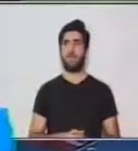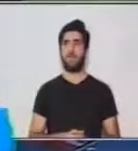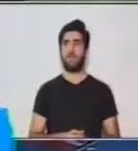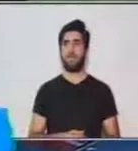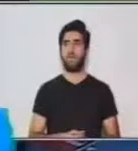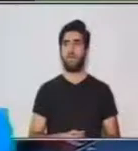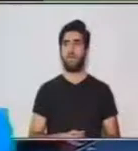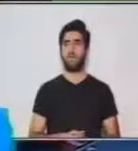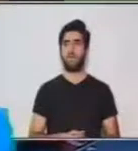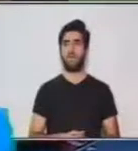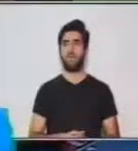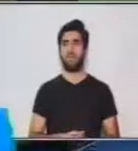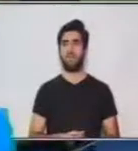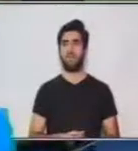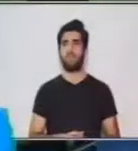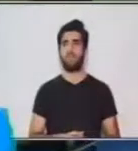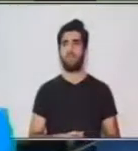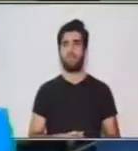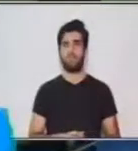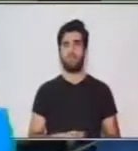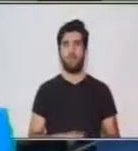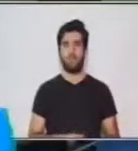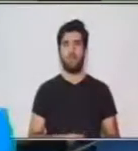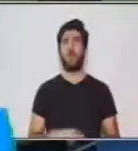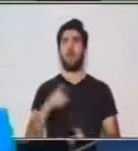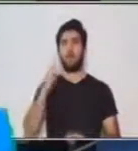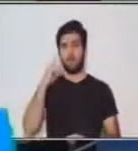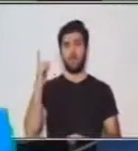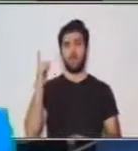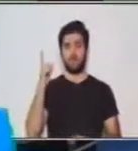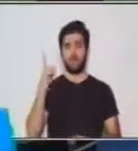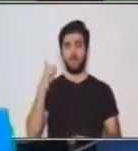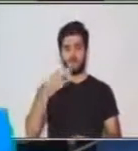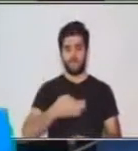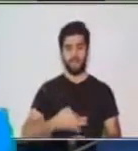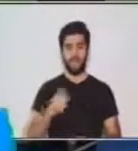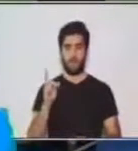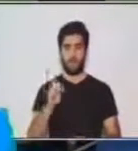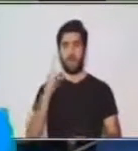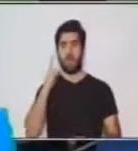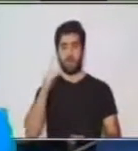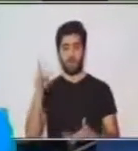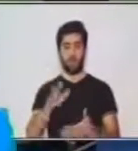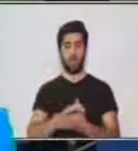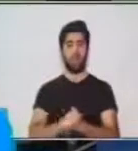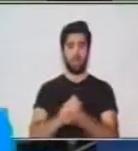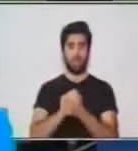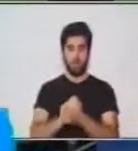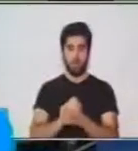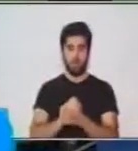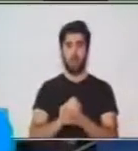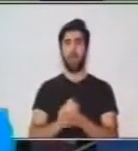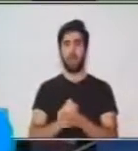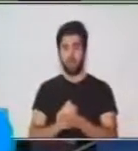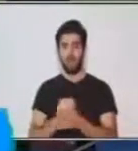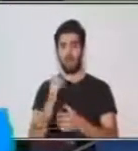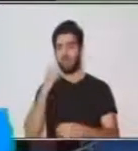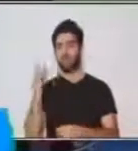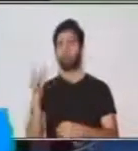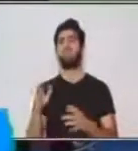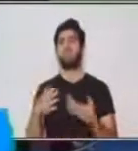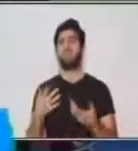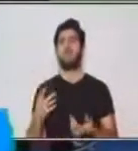Este informal. Y el que tenemos acá, el estrechón de manos, este es un registro